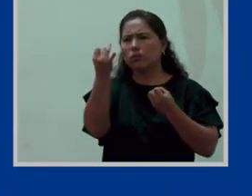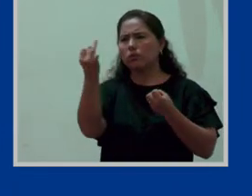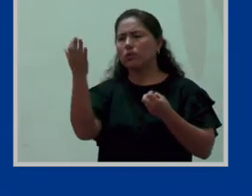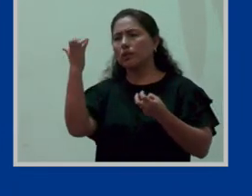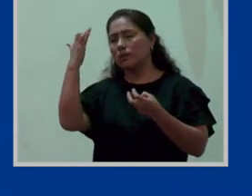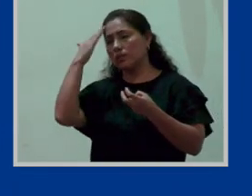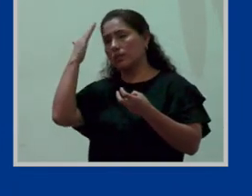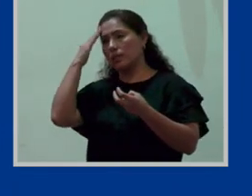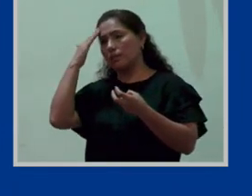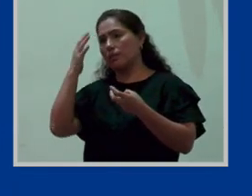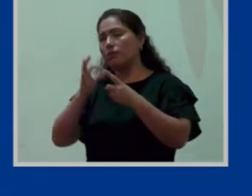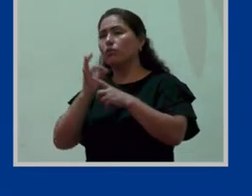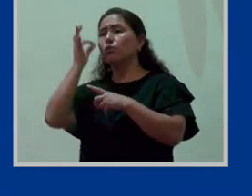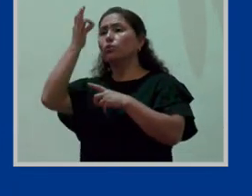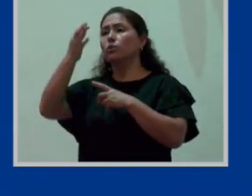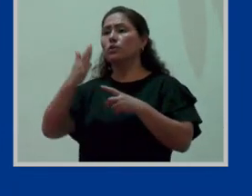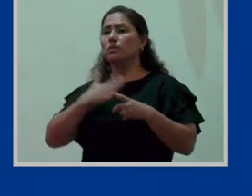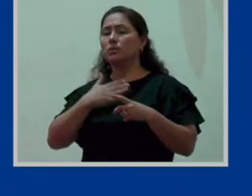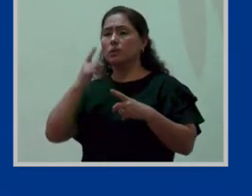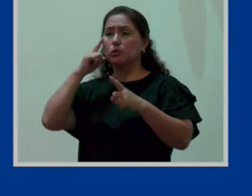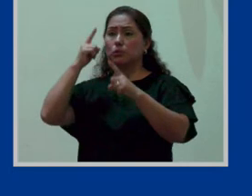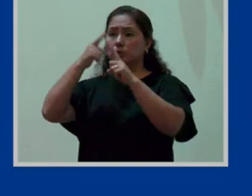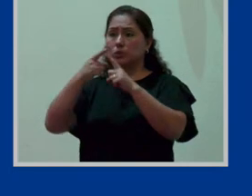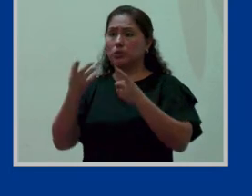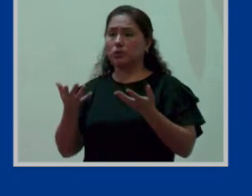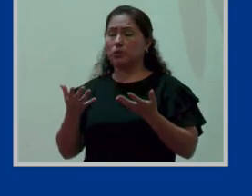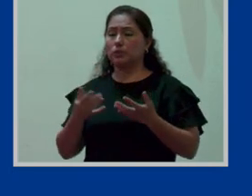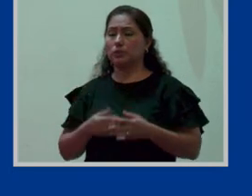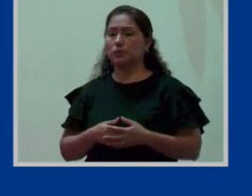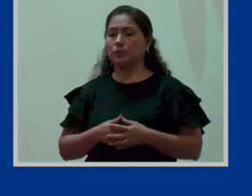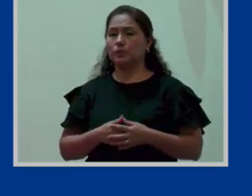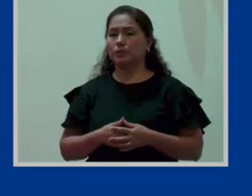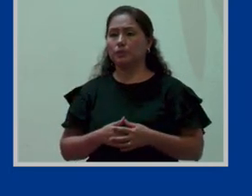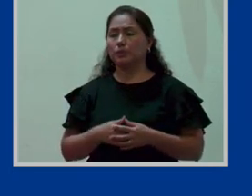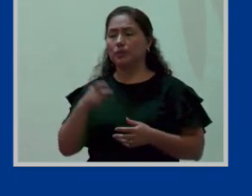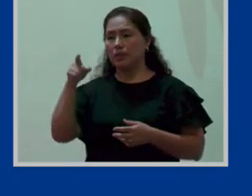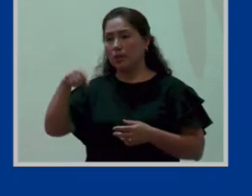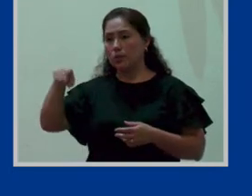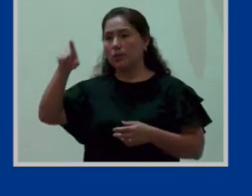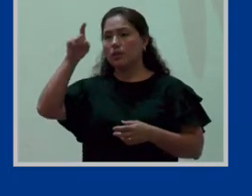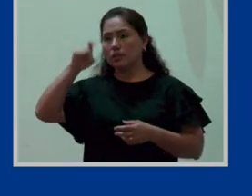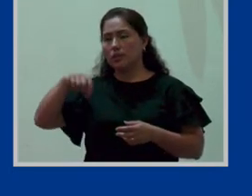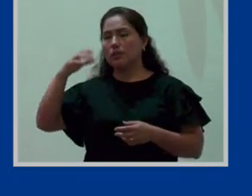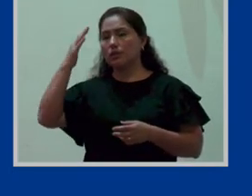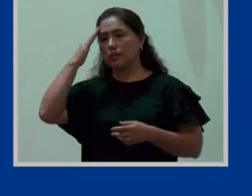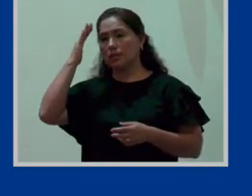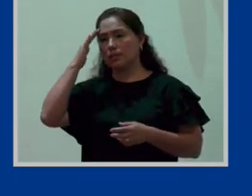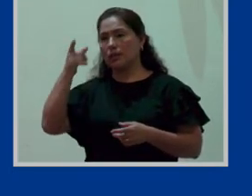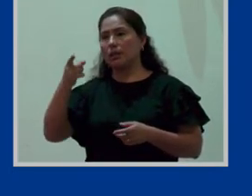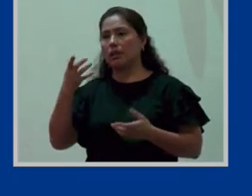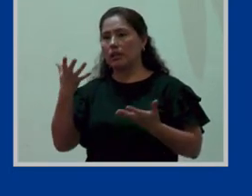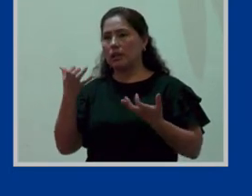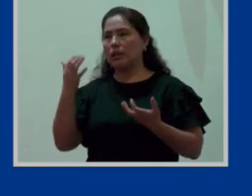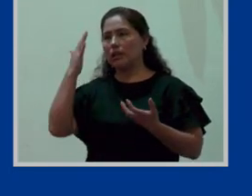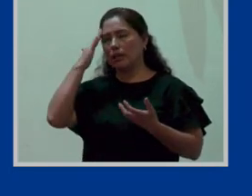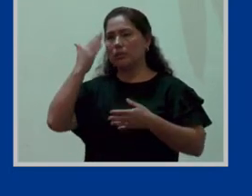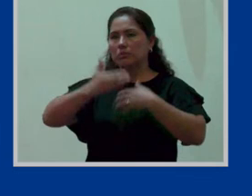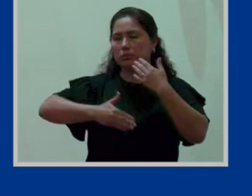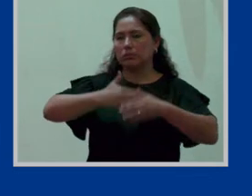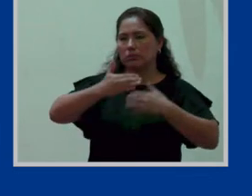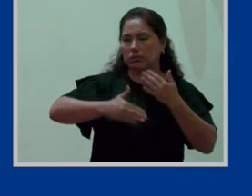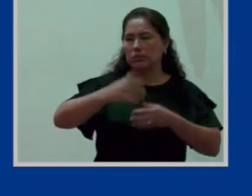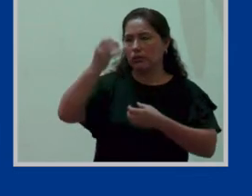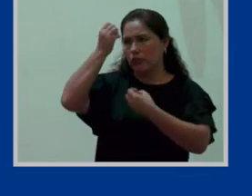de más adelante y eso está en gestión y esa